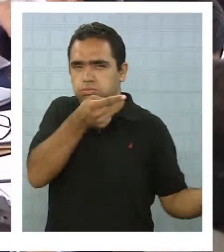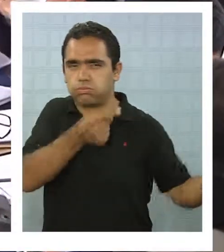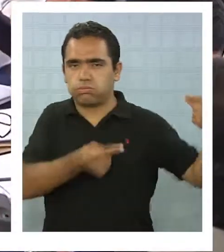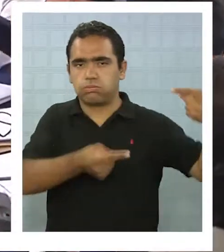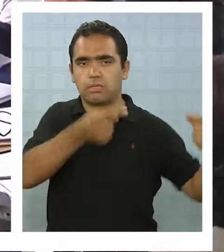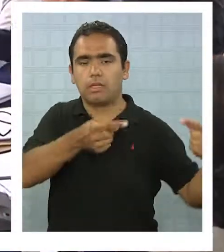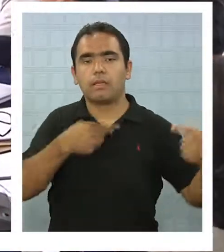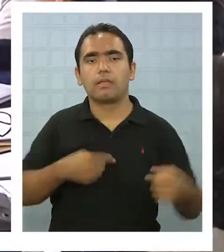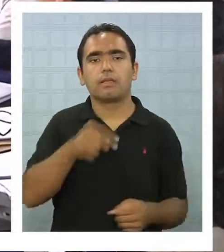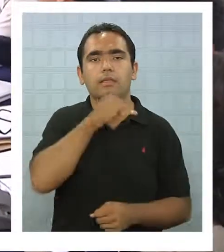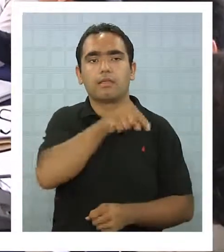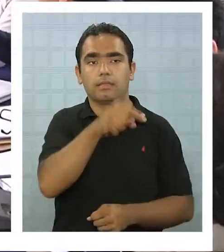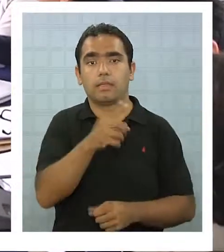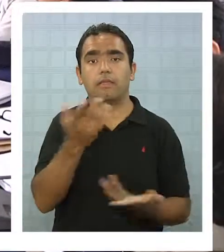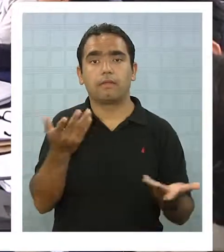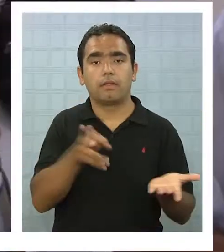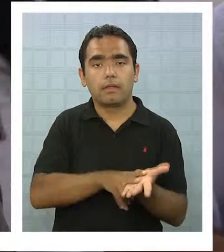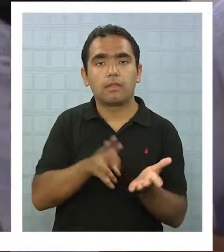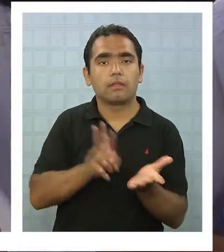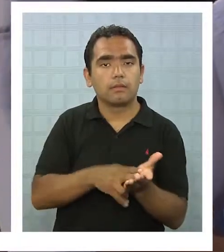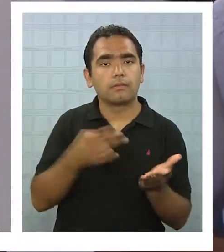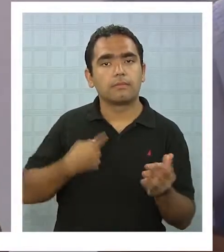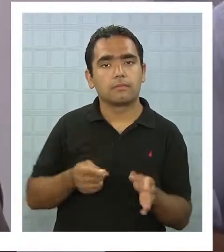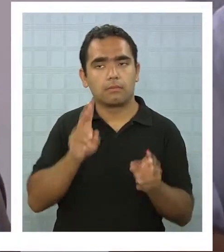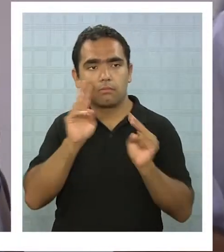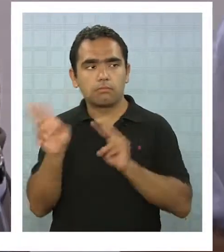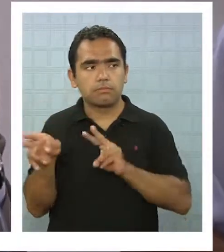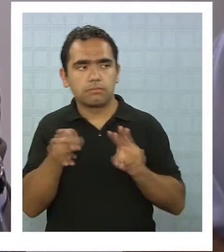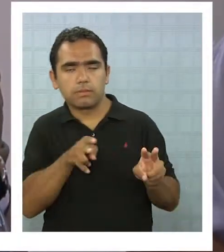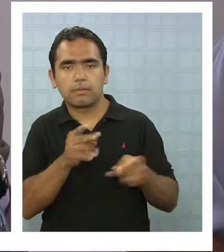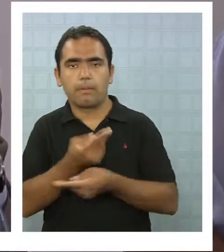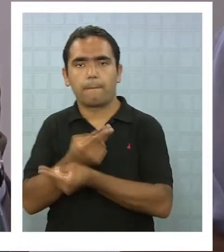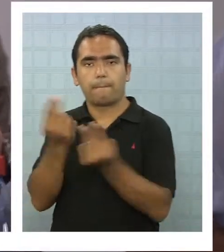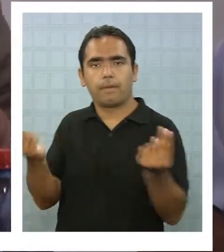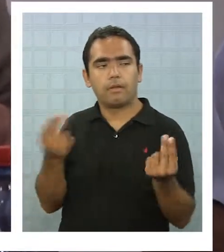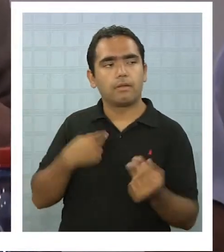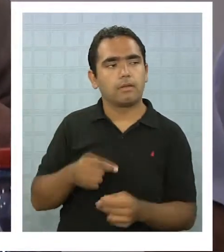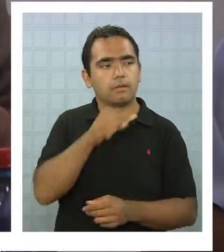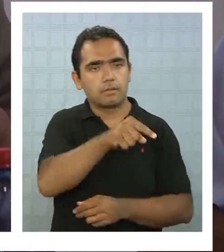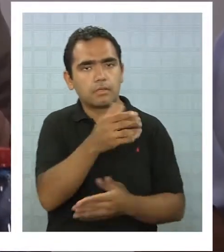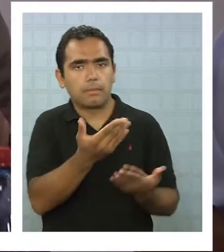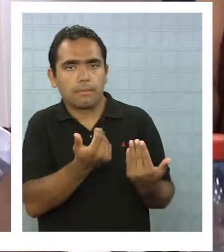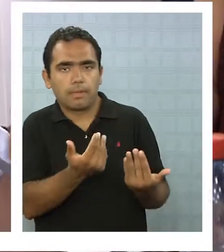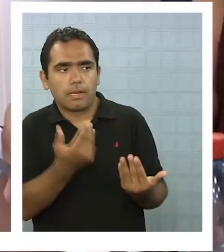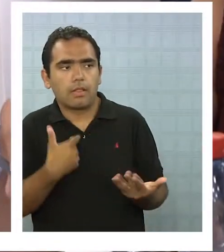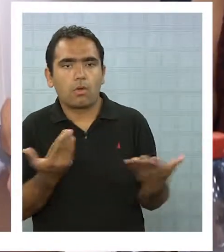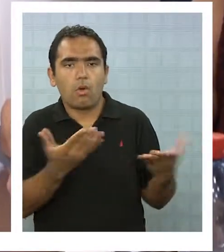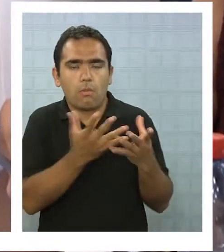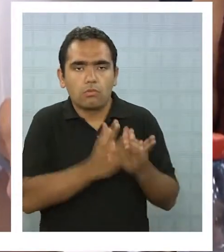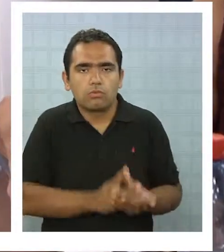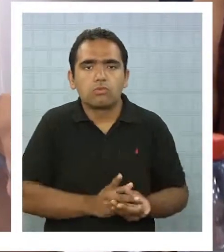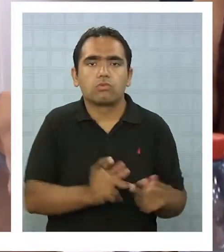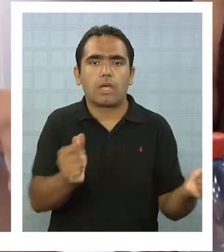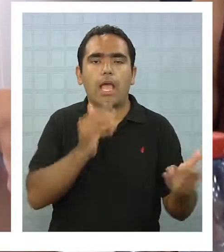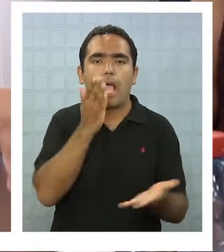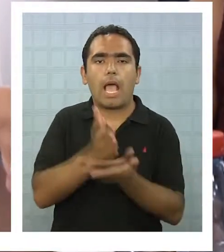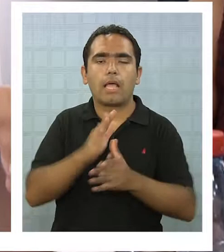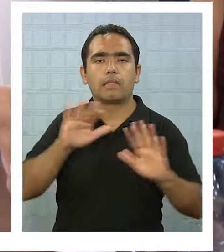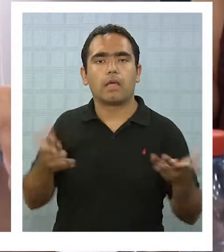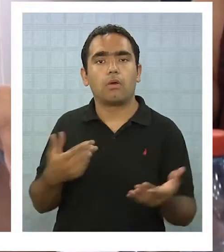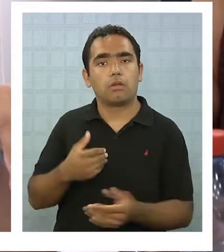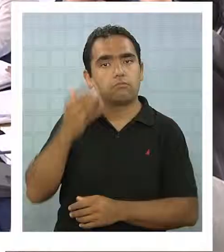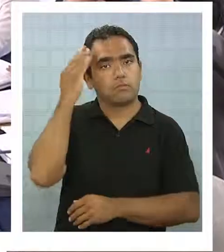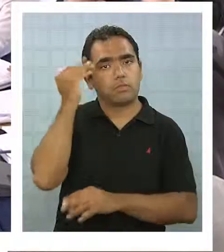fuerzas políticas y que sin lugar a dudas mantendrá en vilo a la población que está esperando un desenlace hasta el